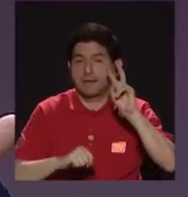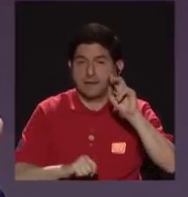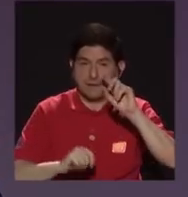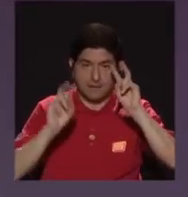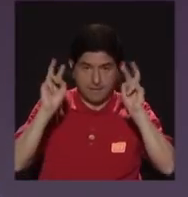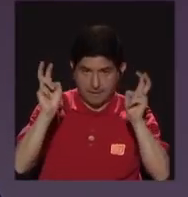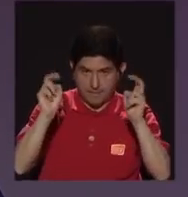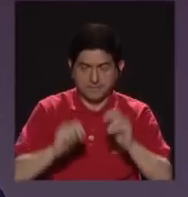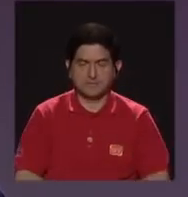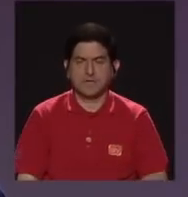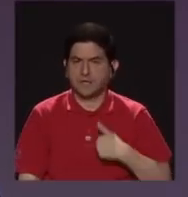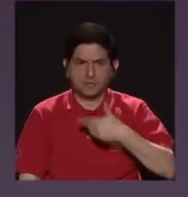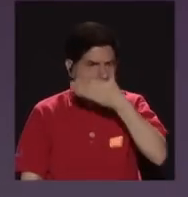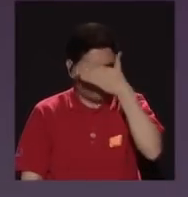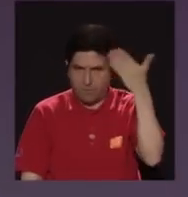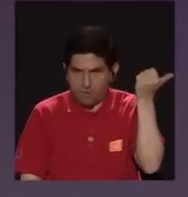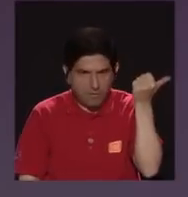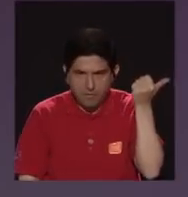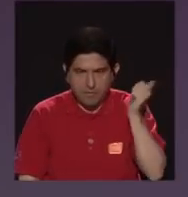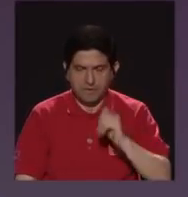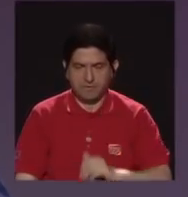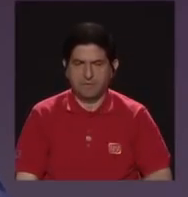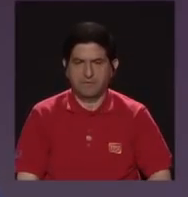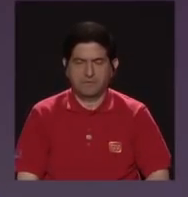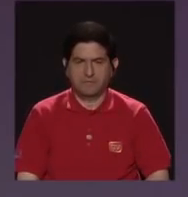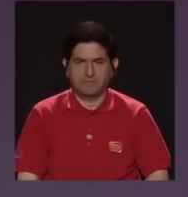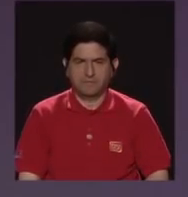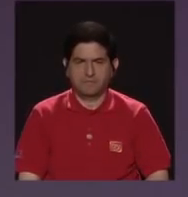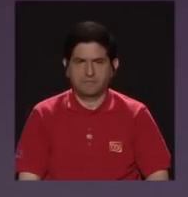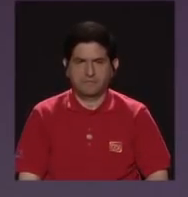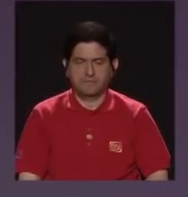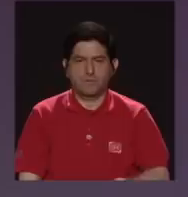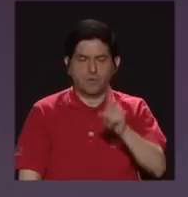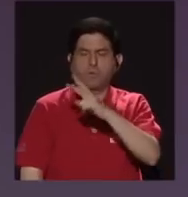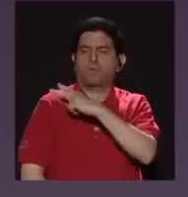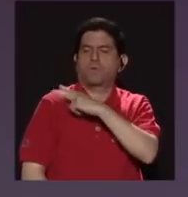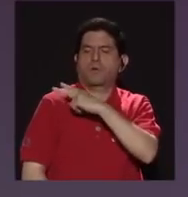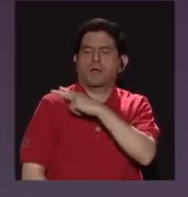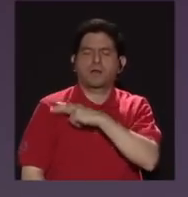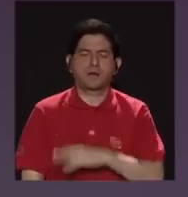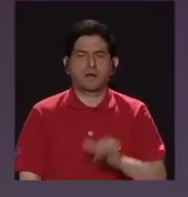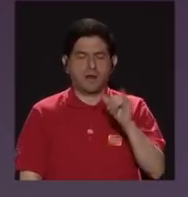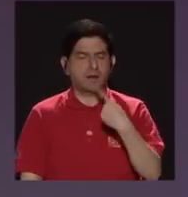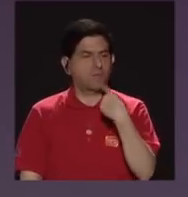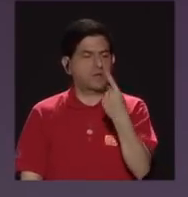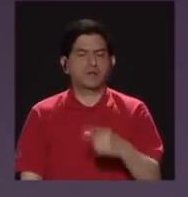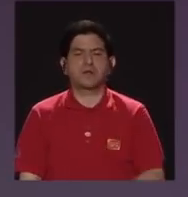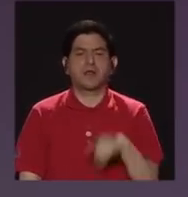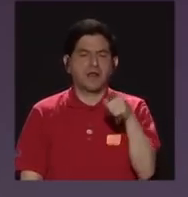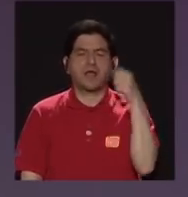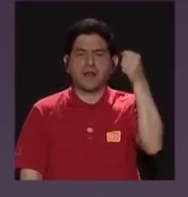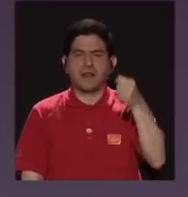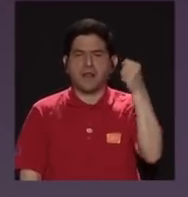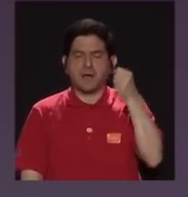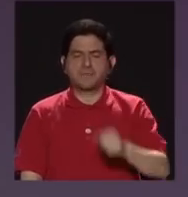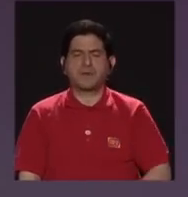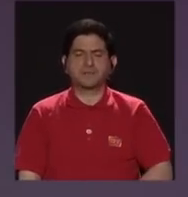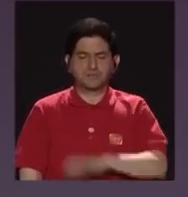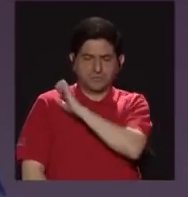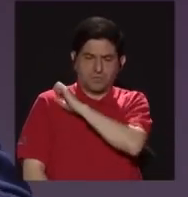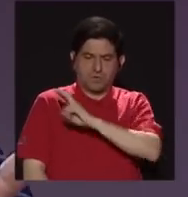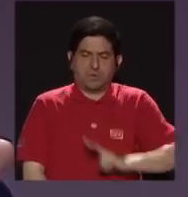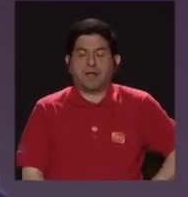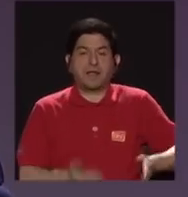puedo olvidar que fue un general que a su vez se declaraba pastor evangélico, el que